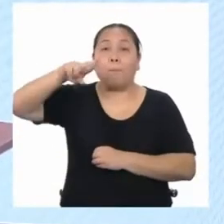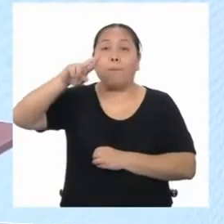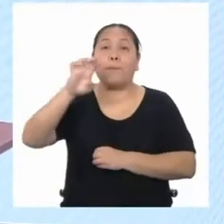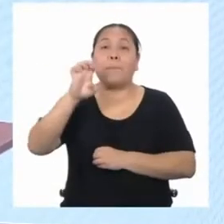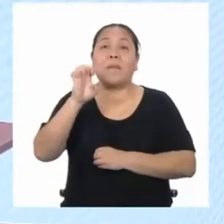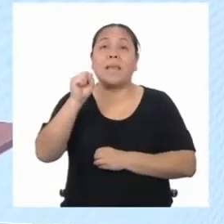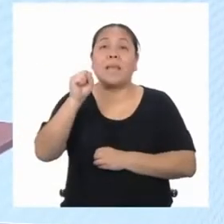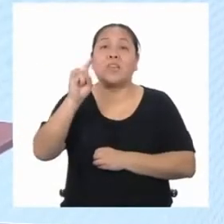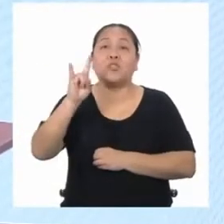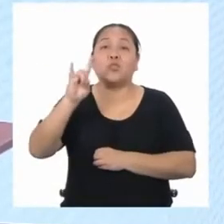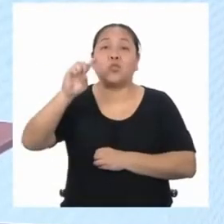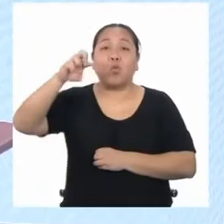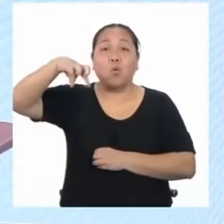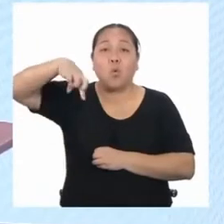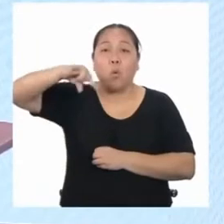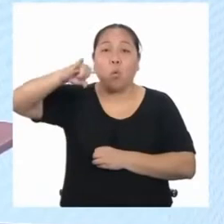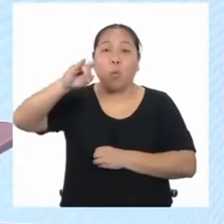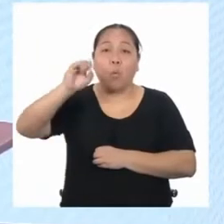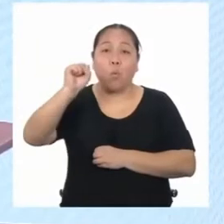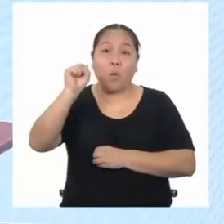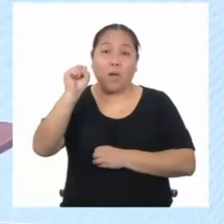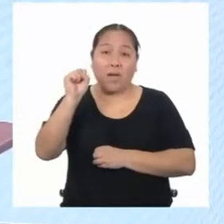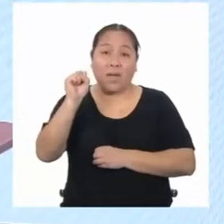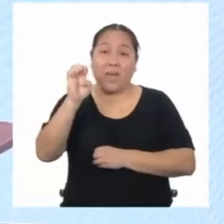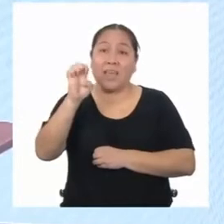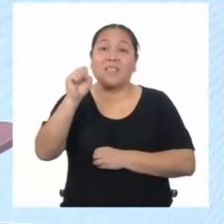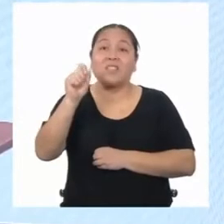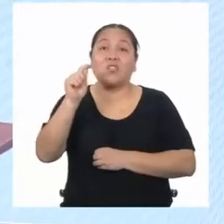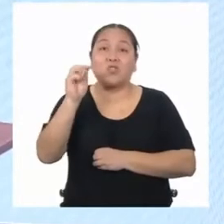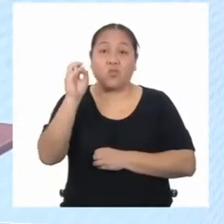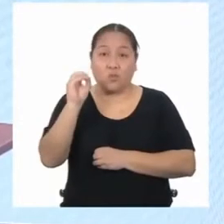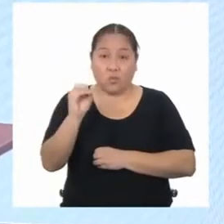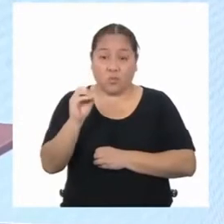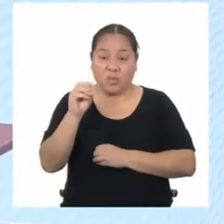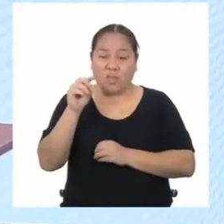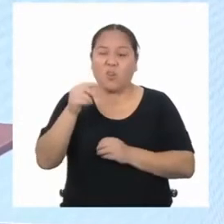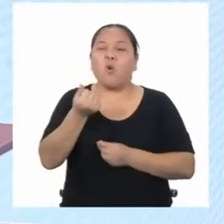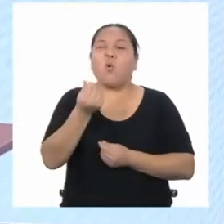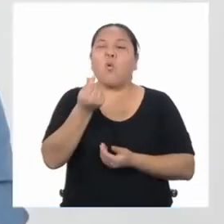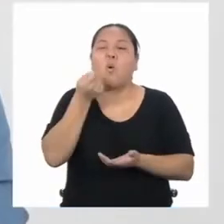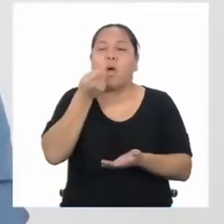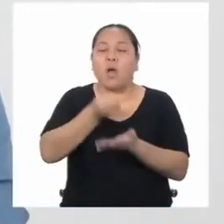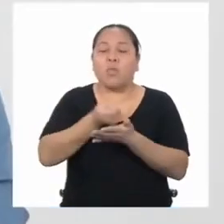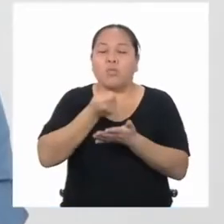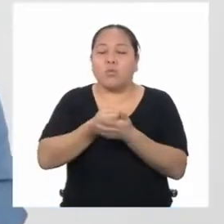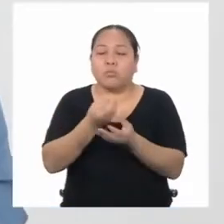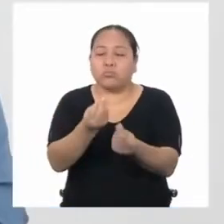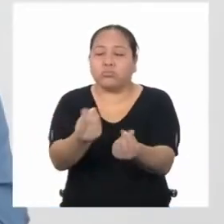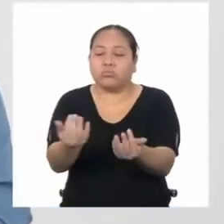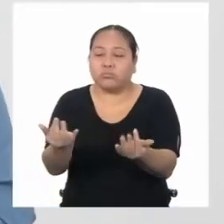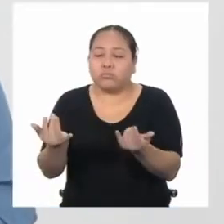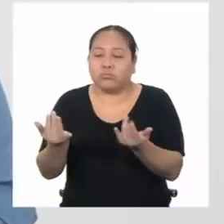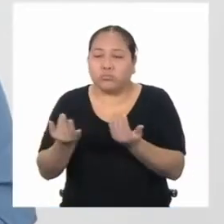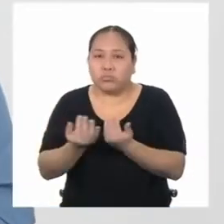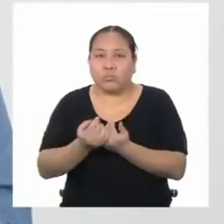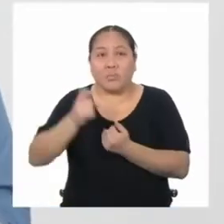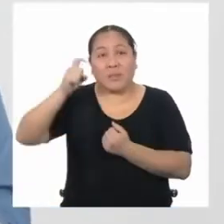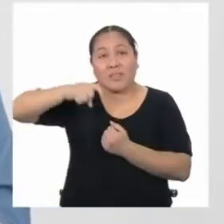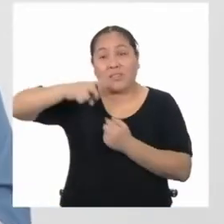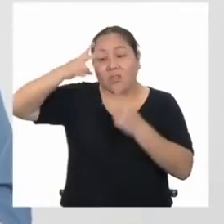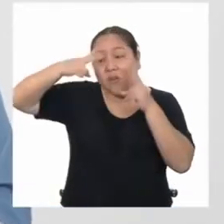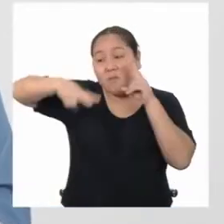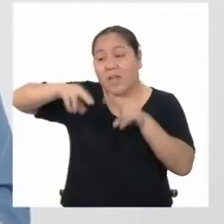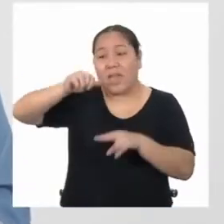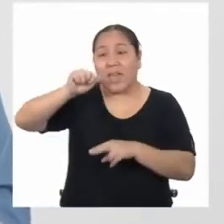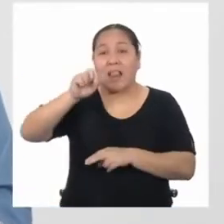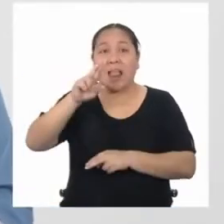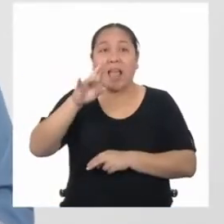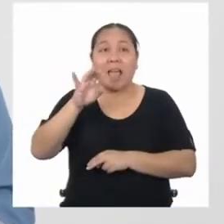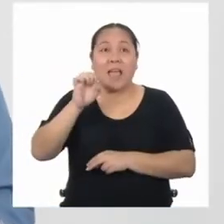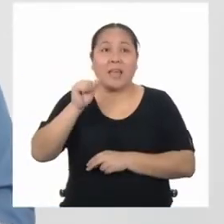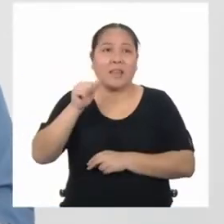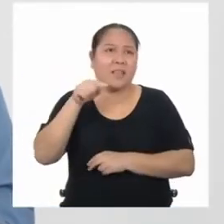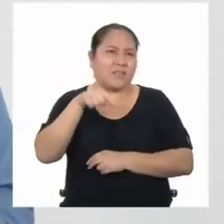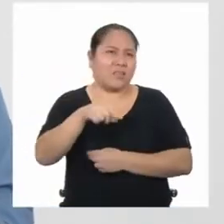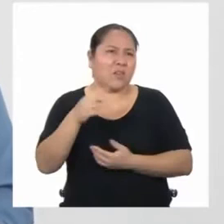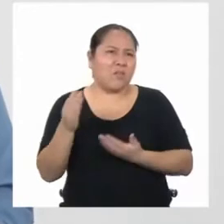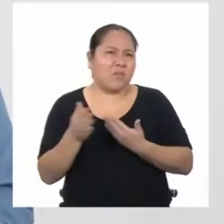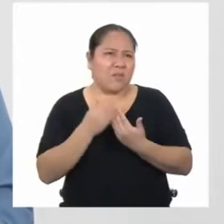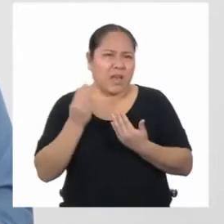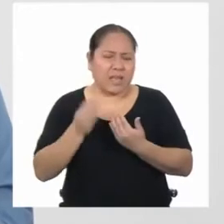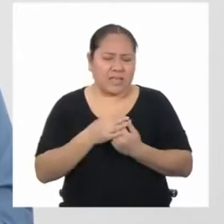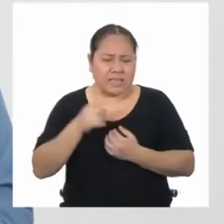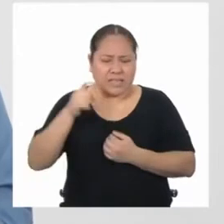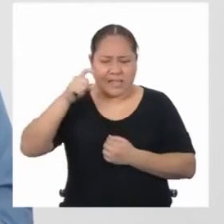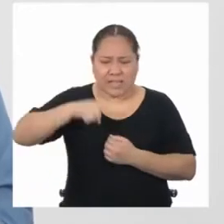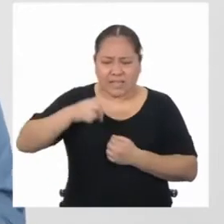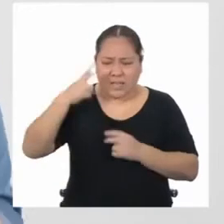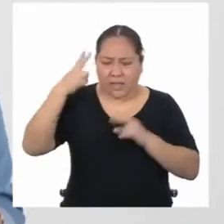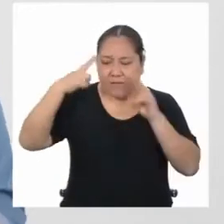en una cancha de fútbol. Y para eso, debo antes calcular su área. Es muy sencillo. Solo tienes que saber cómo se calcula el área